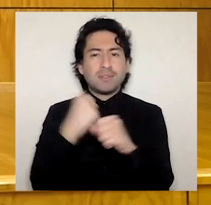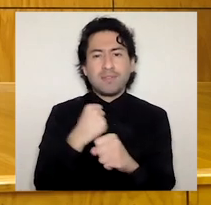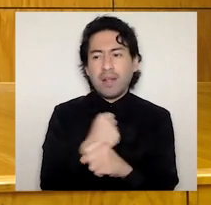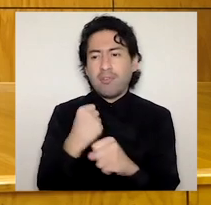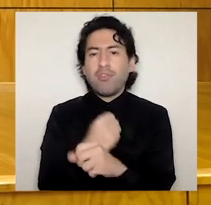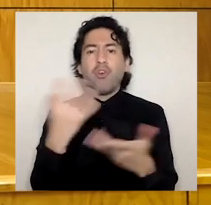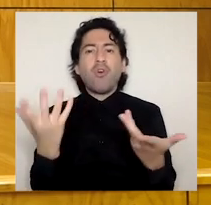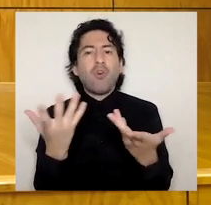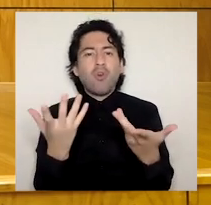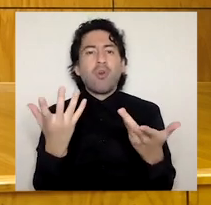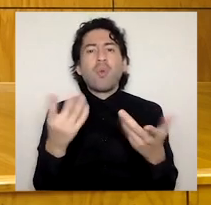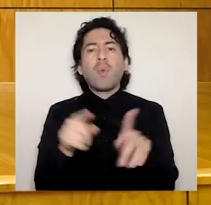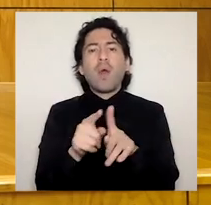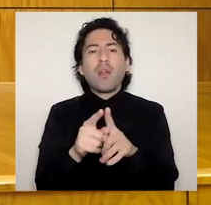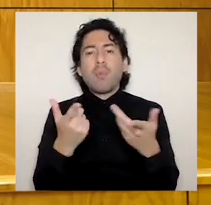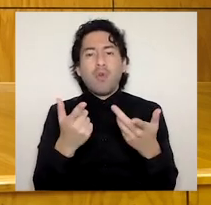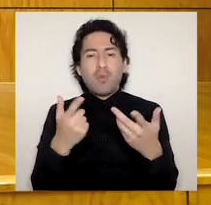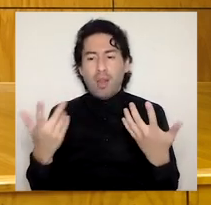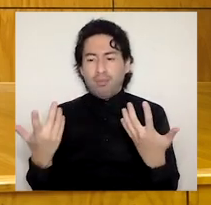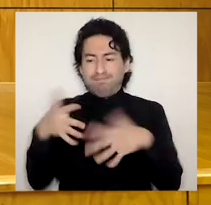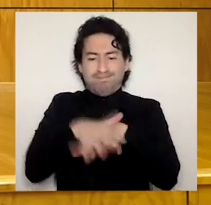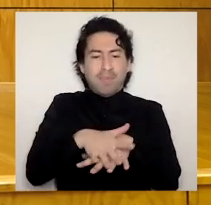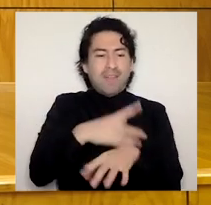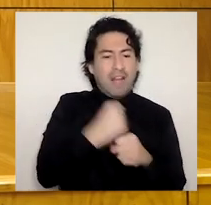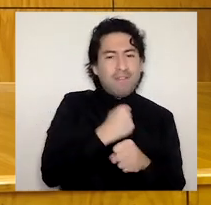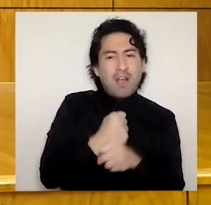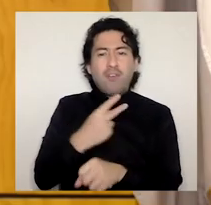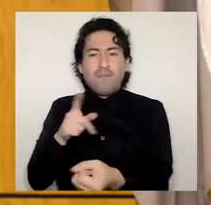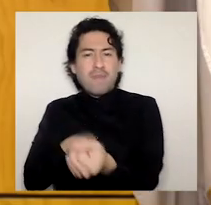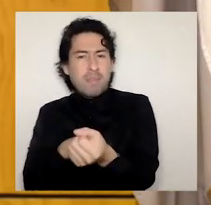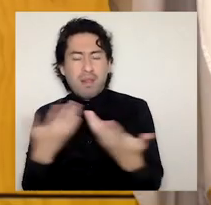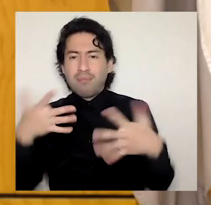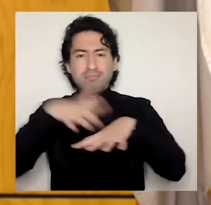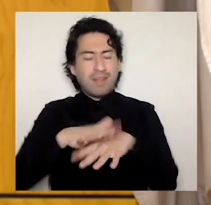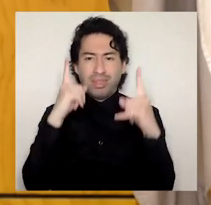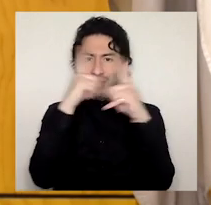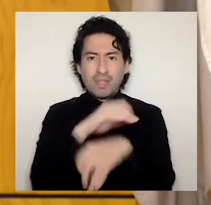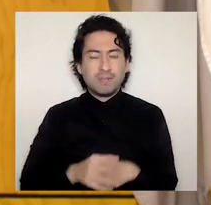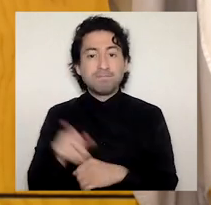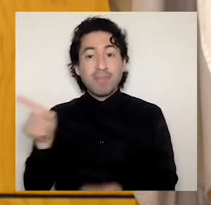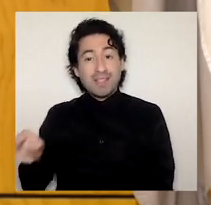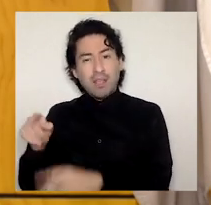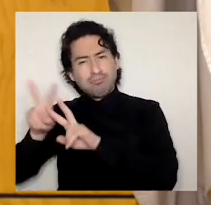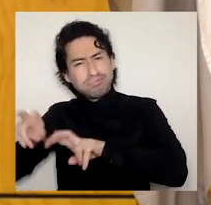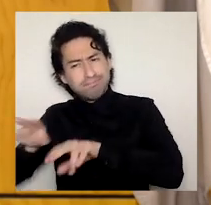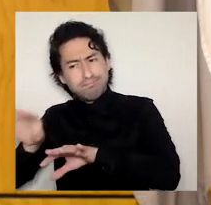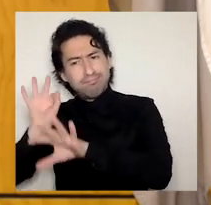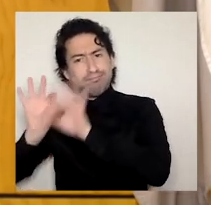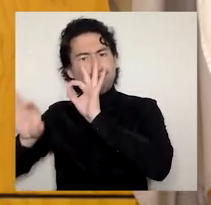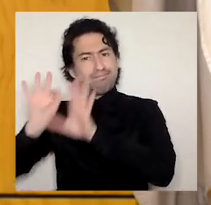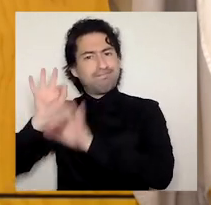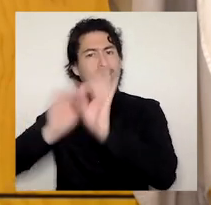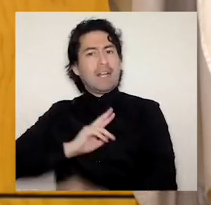Los resultados nos permitieron adoptar medidas como por ejemplo aumentar las horas profesionales